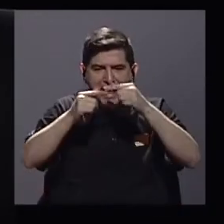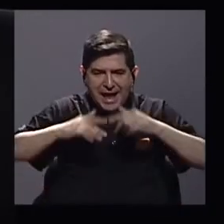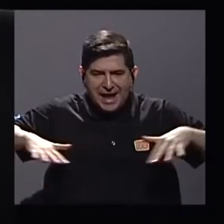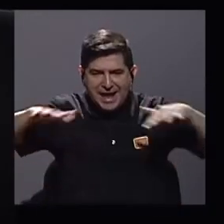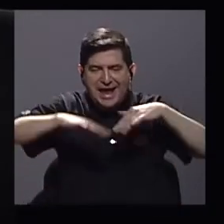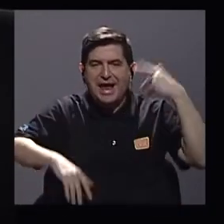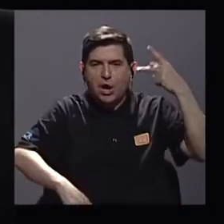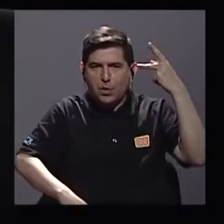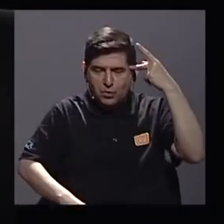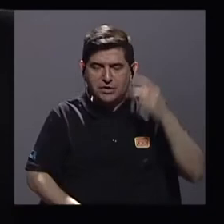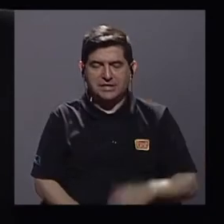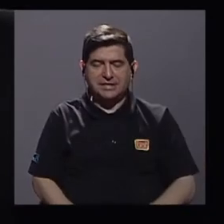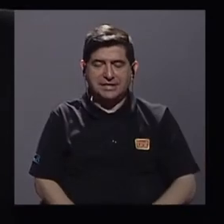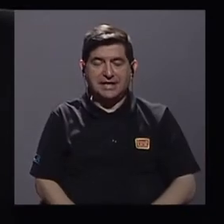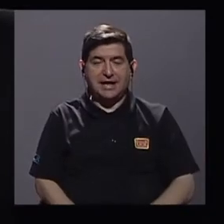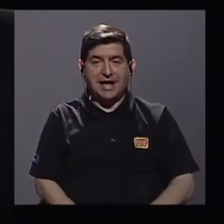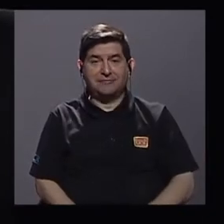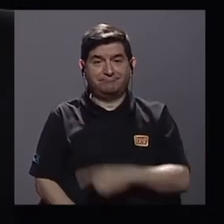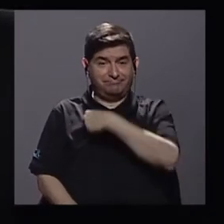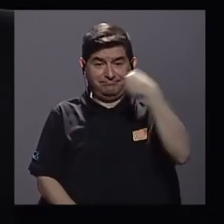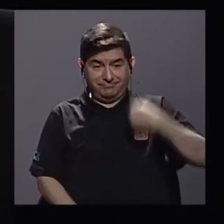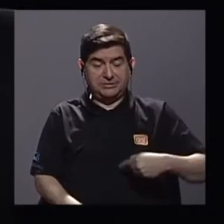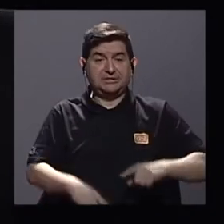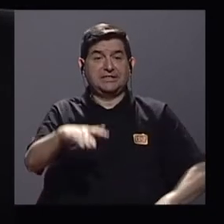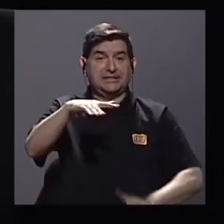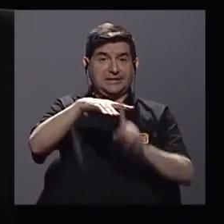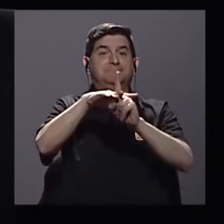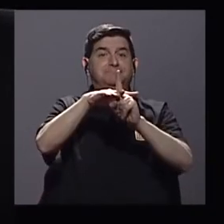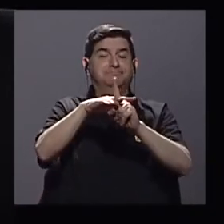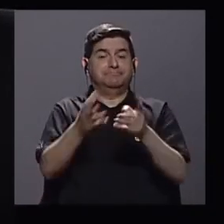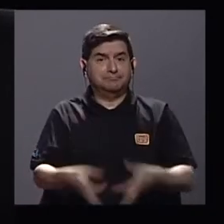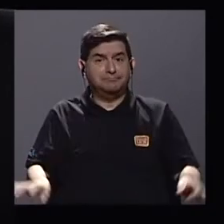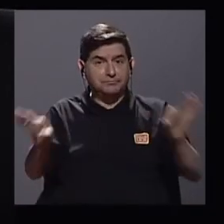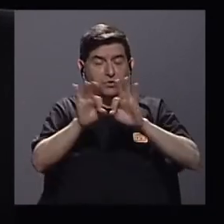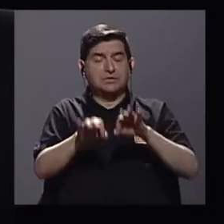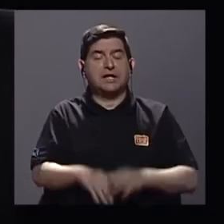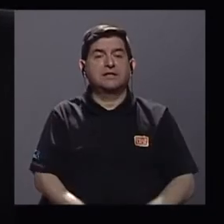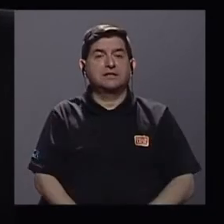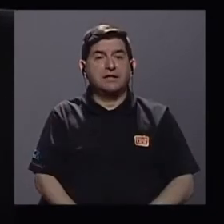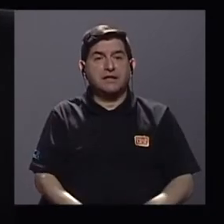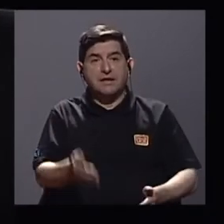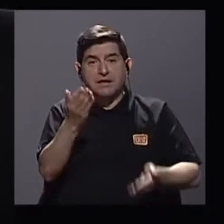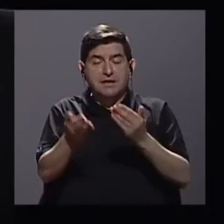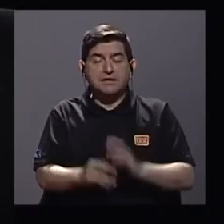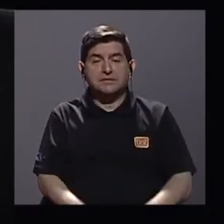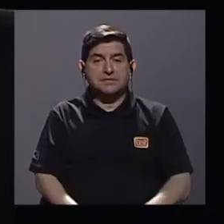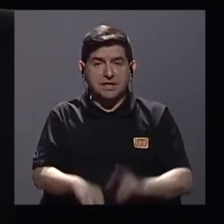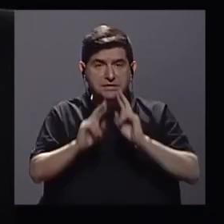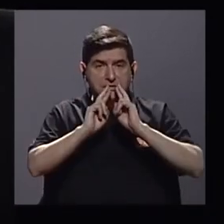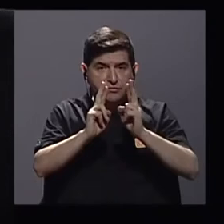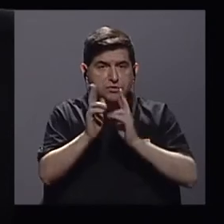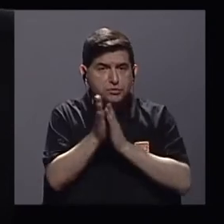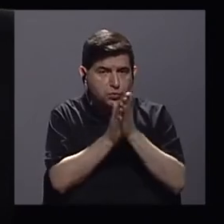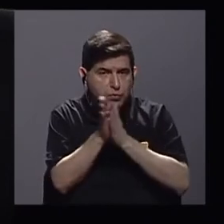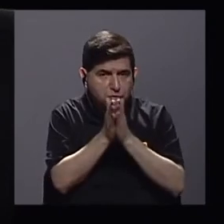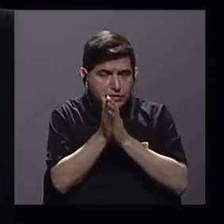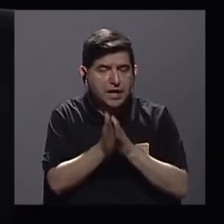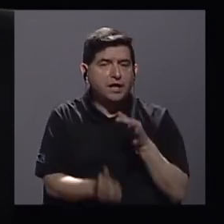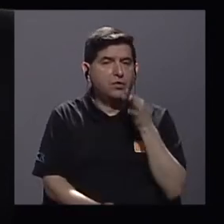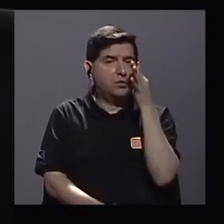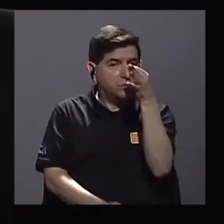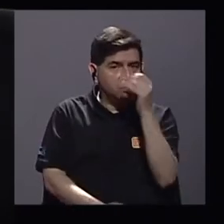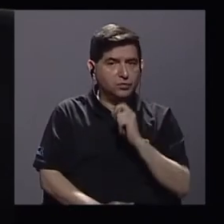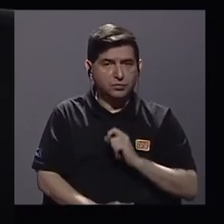actor como China que ha sido fundamental para nuestro país y que de repente tendrá mucho fruto por sacarle provecho en un momento